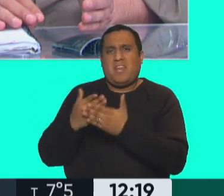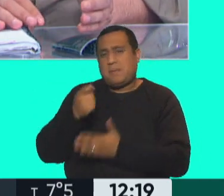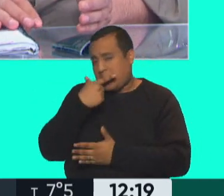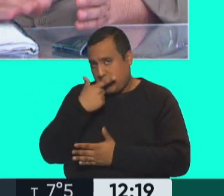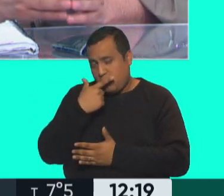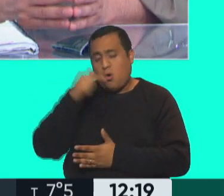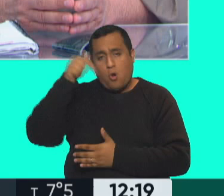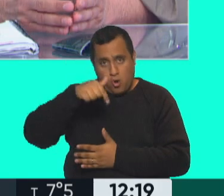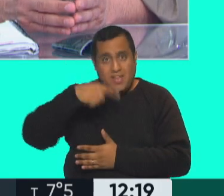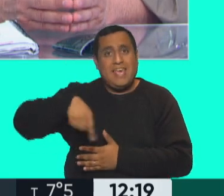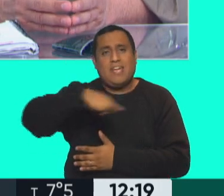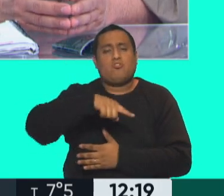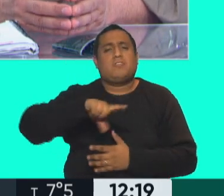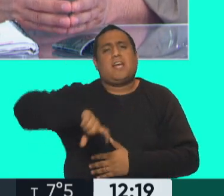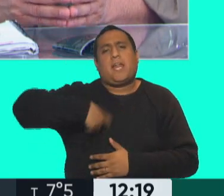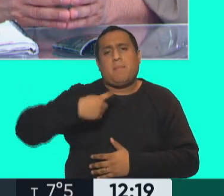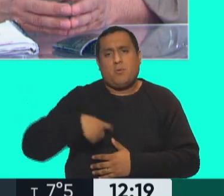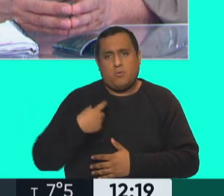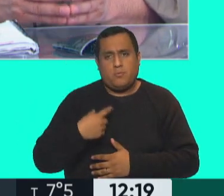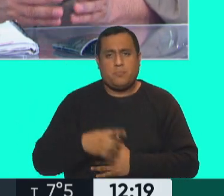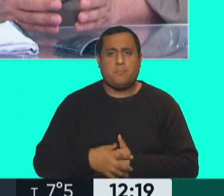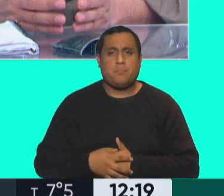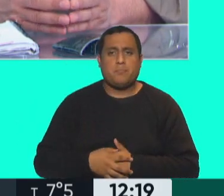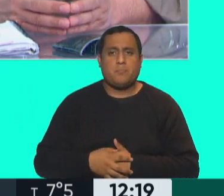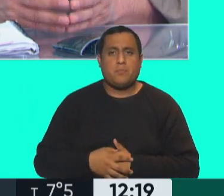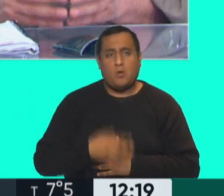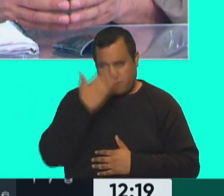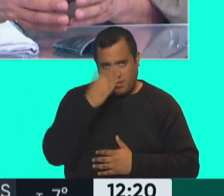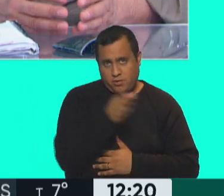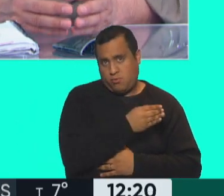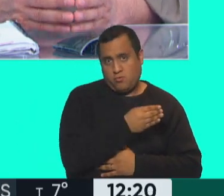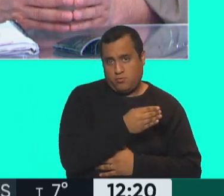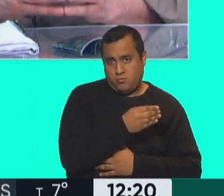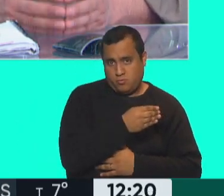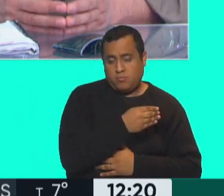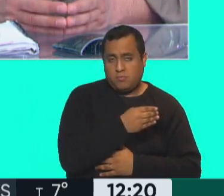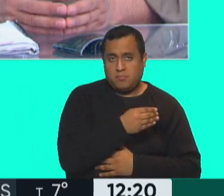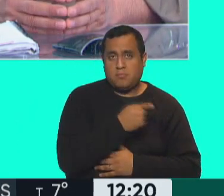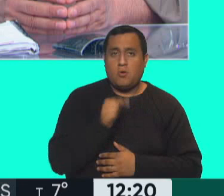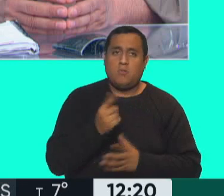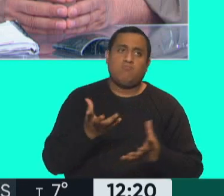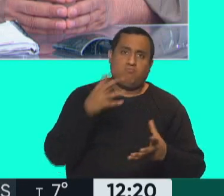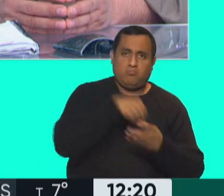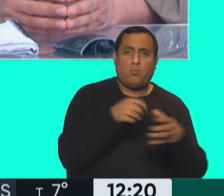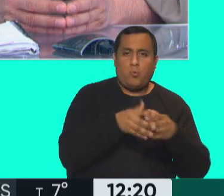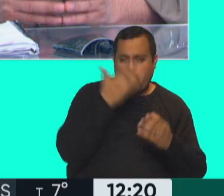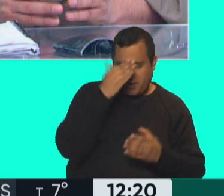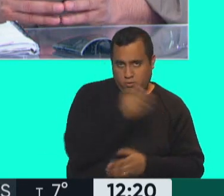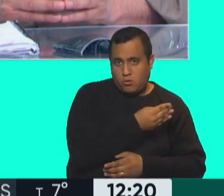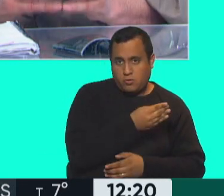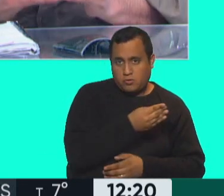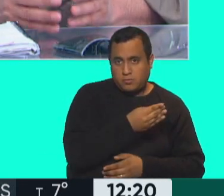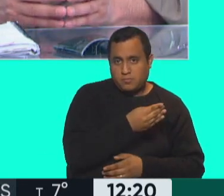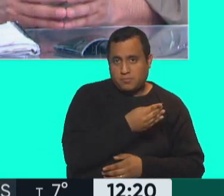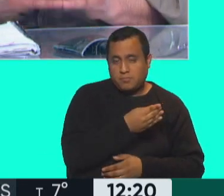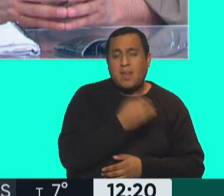gremial del Frente de Todos. Hoy está incorporado al Frente de Todos. O sea que